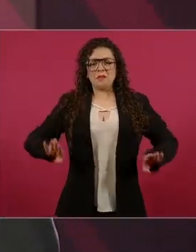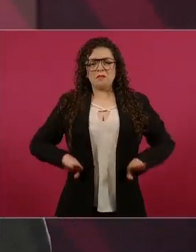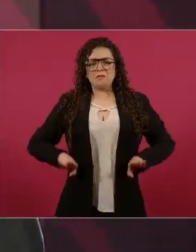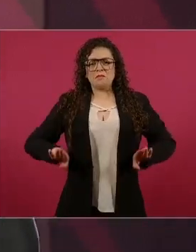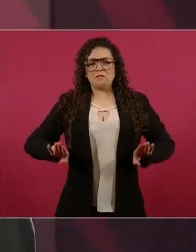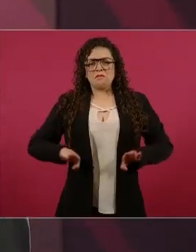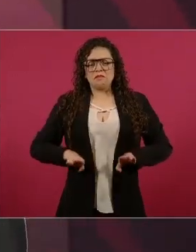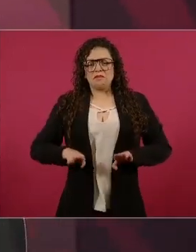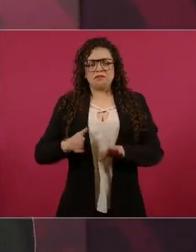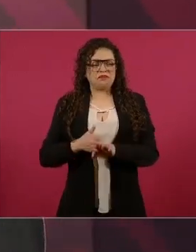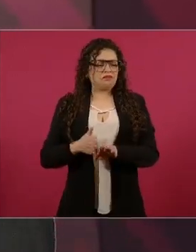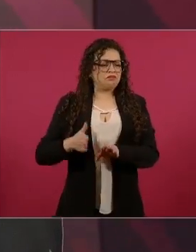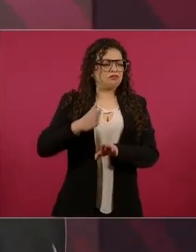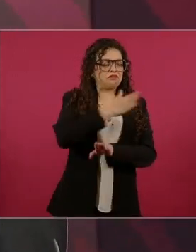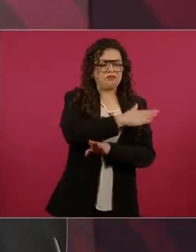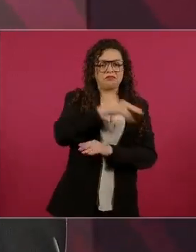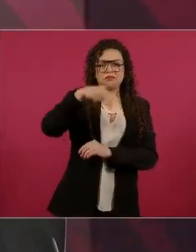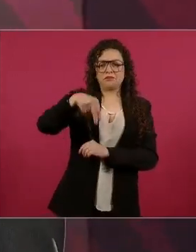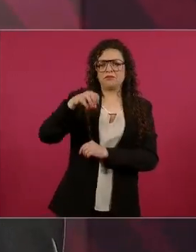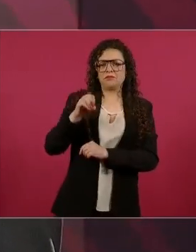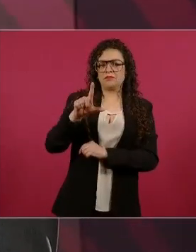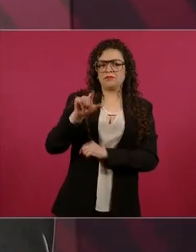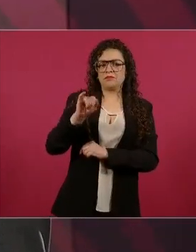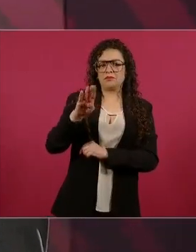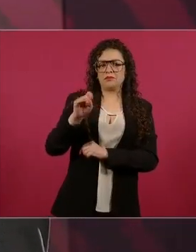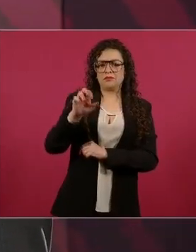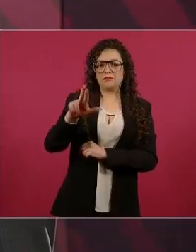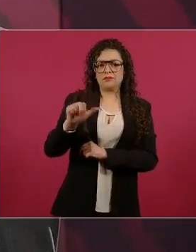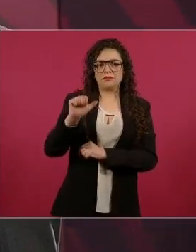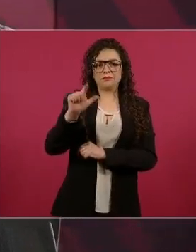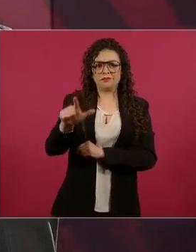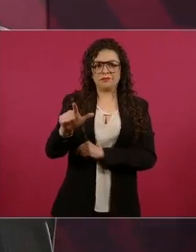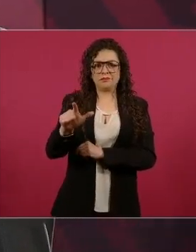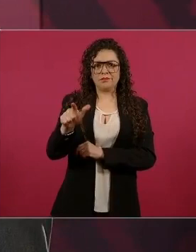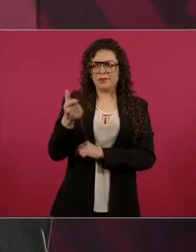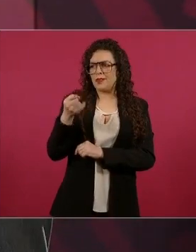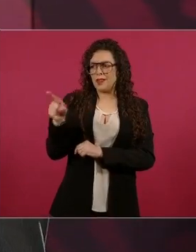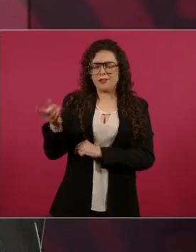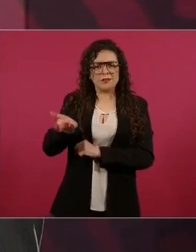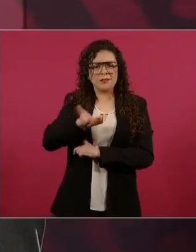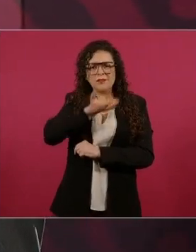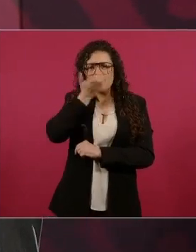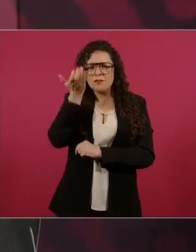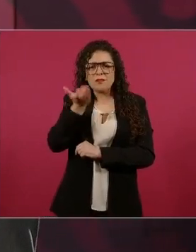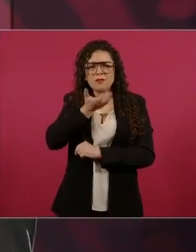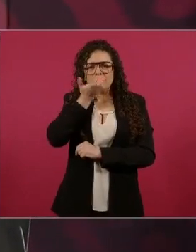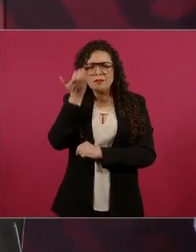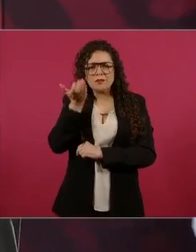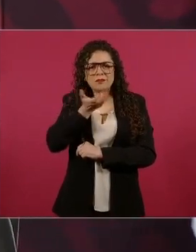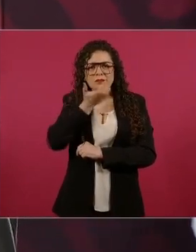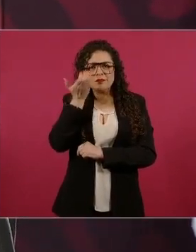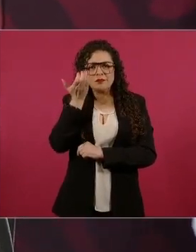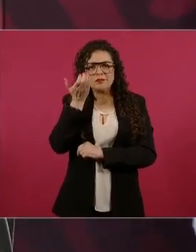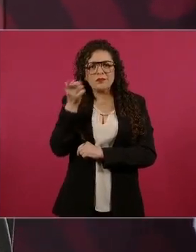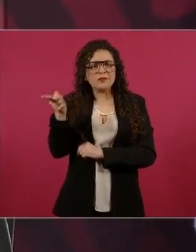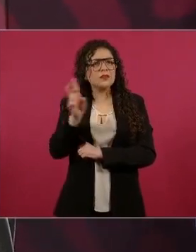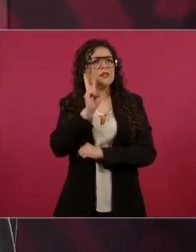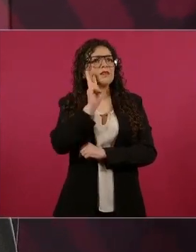copiaban todo, copiaban todo, y lo peor es que copiaban lo malo,